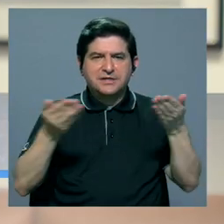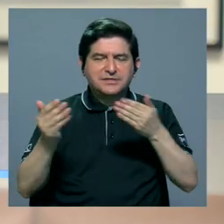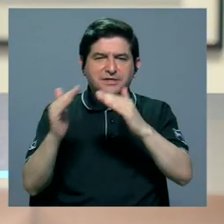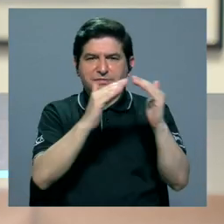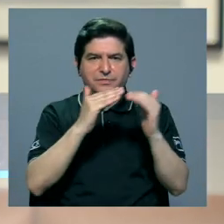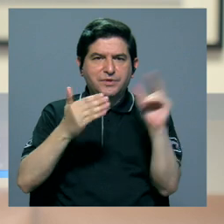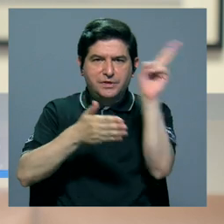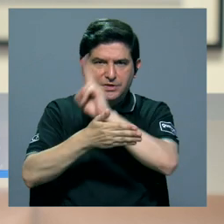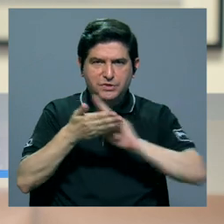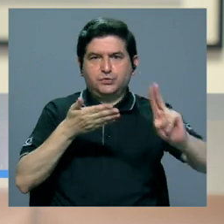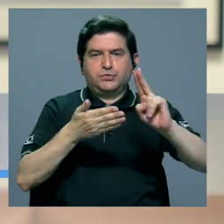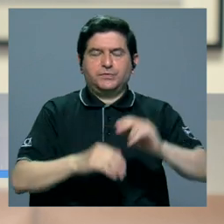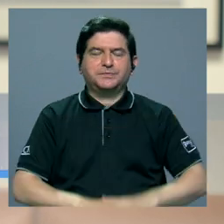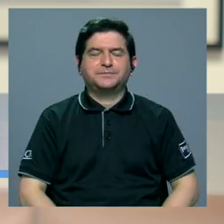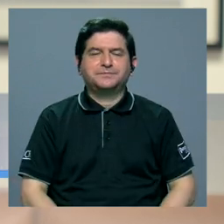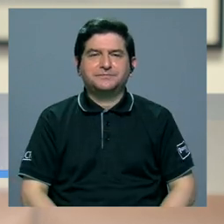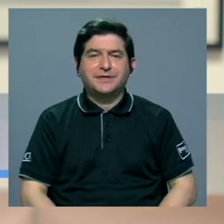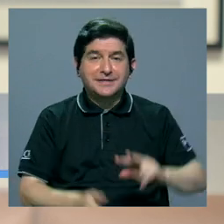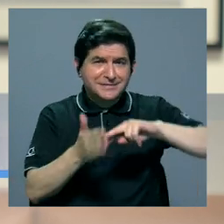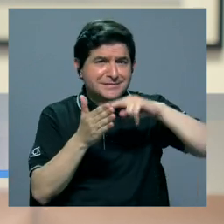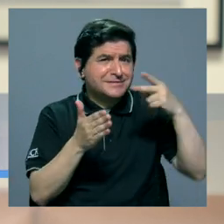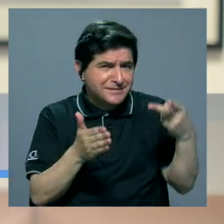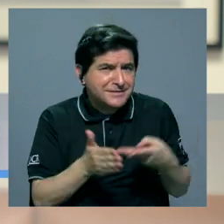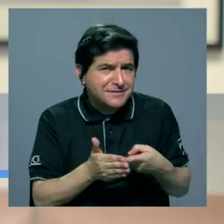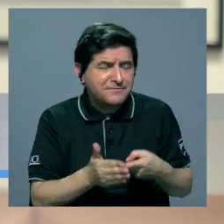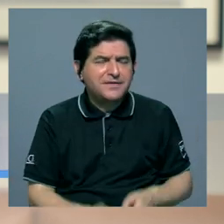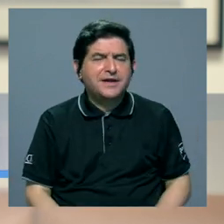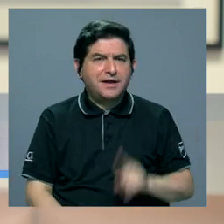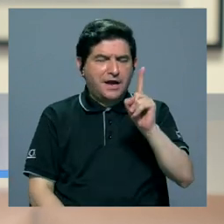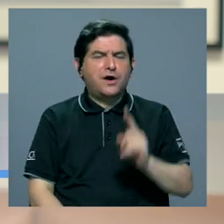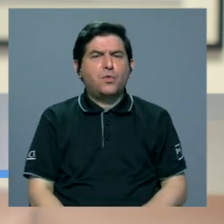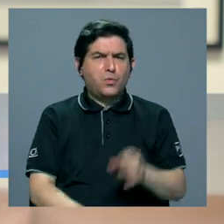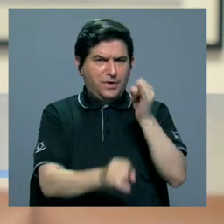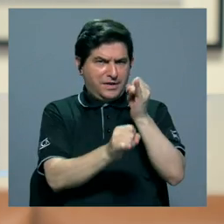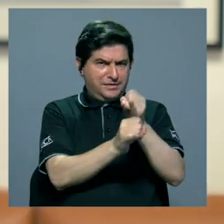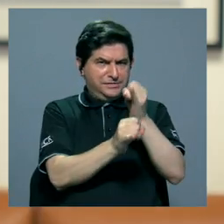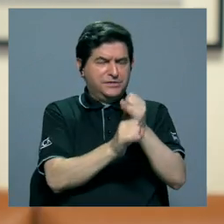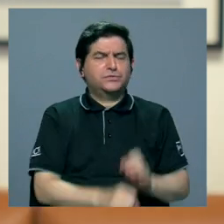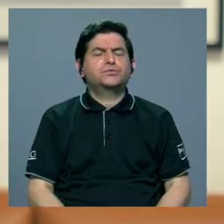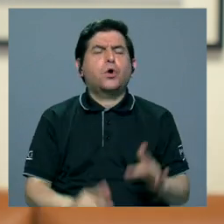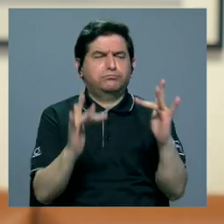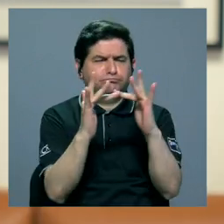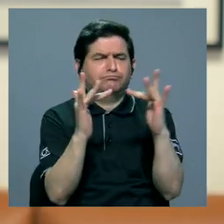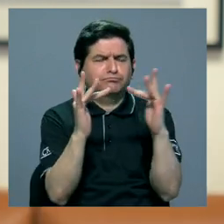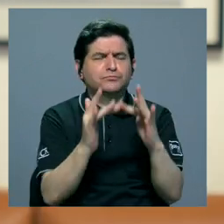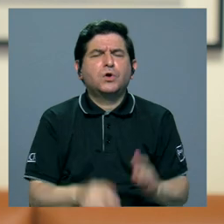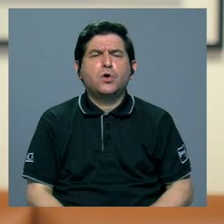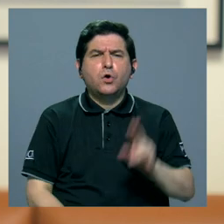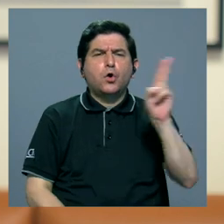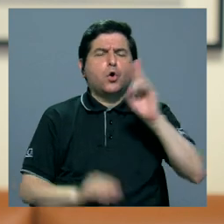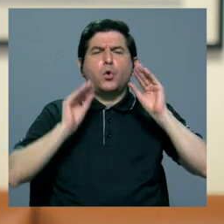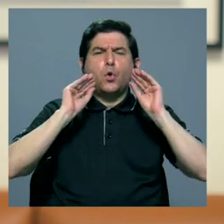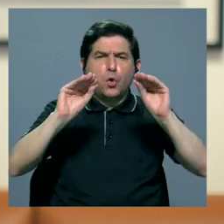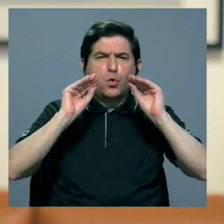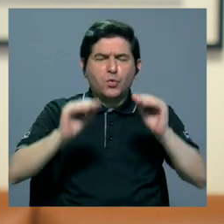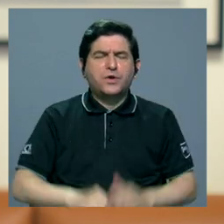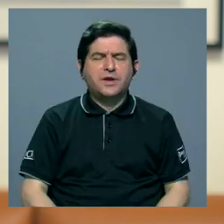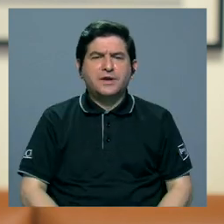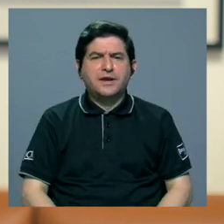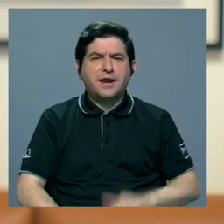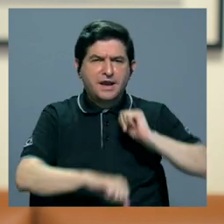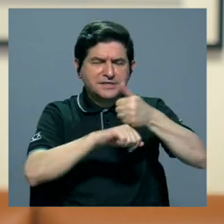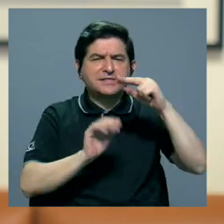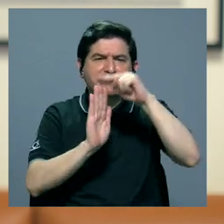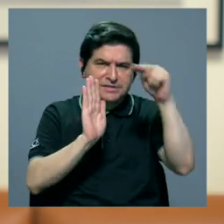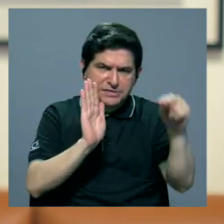poder servir a la comunidad universitaria. Se trata de una instancia que normalmente tiene mucho contacto con las unidades académicas,